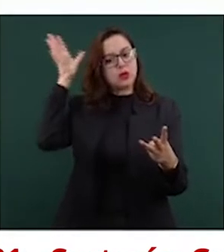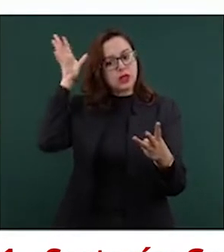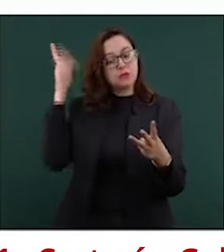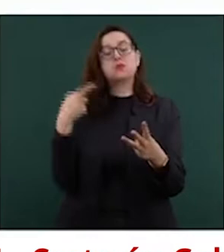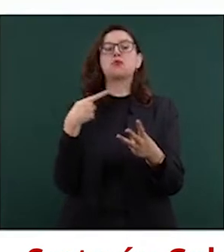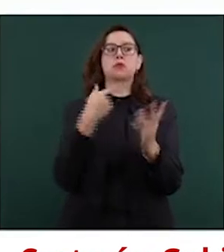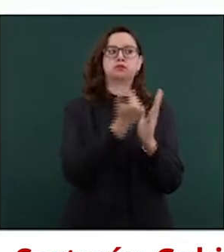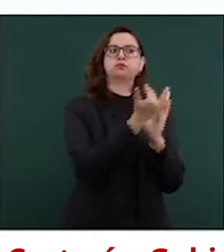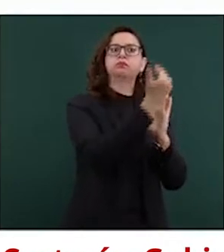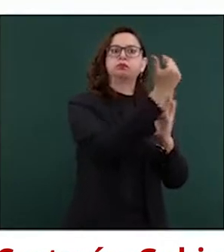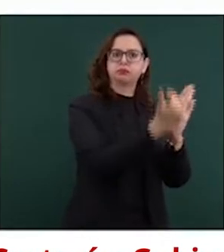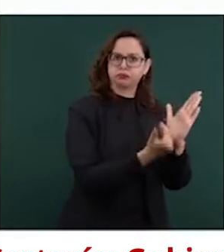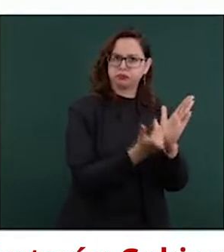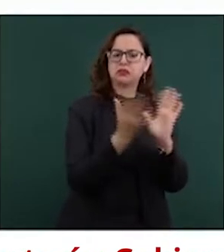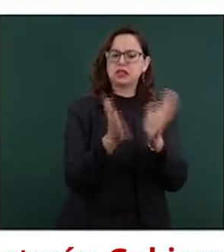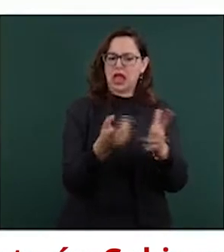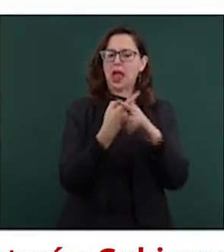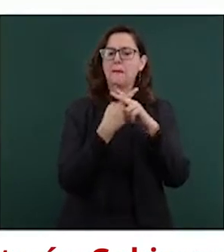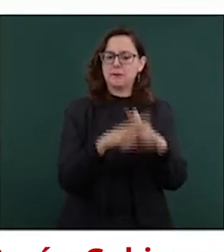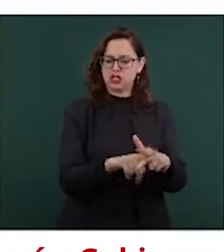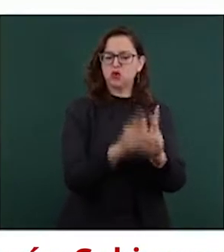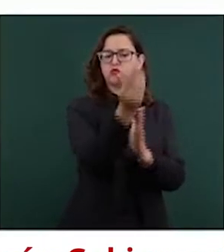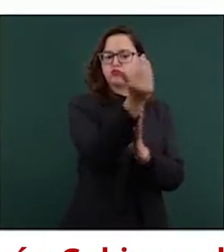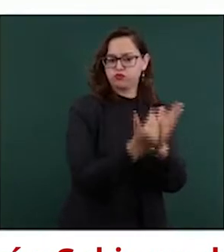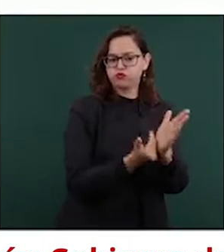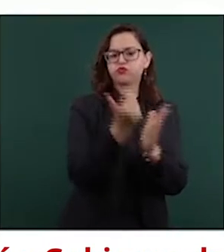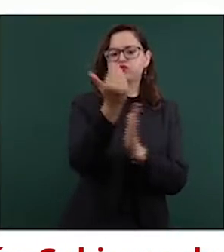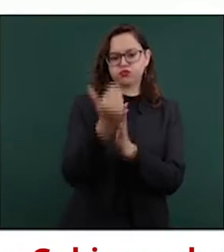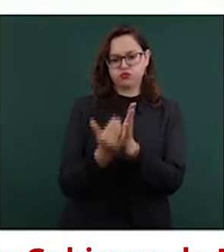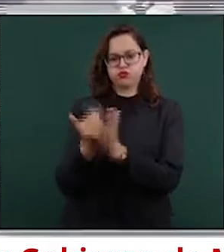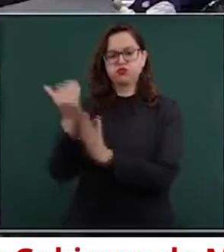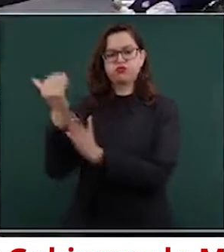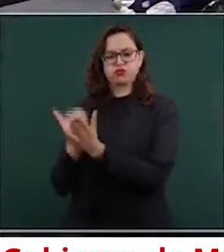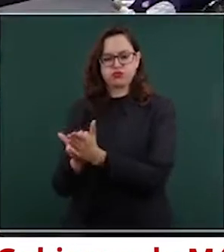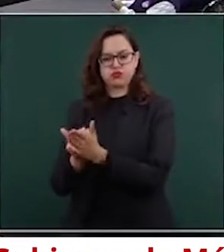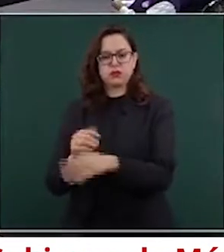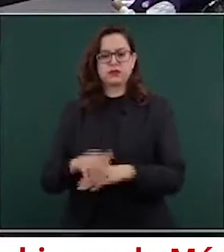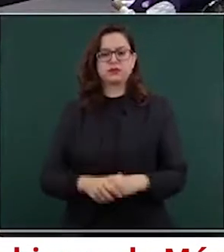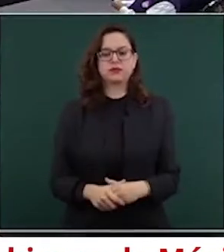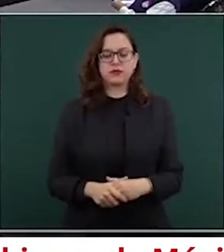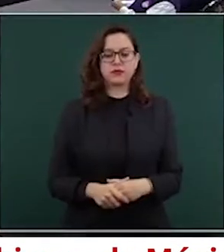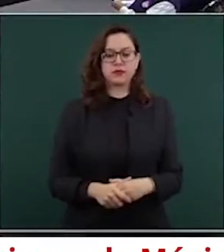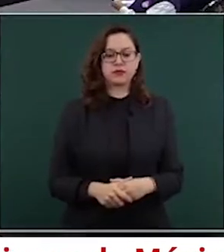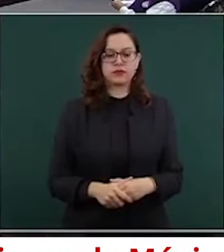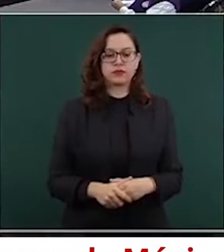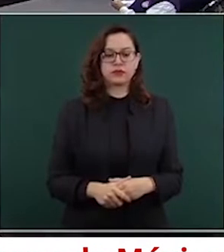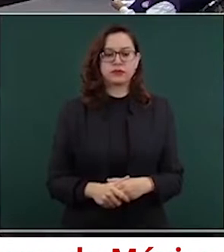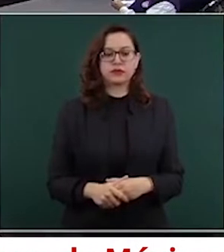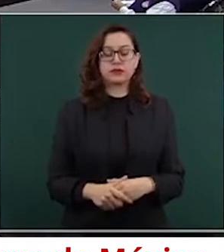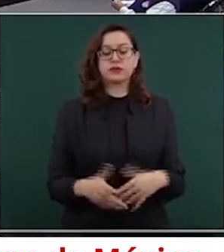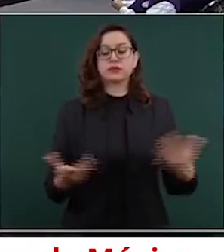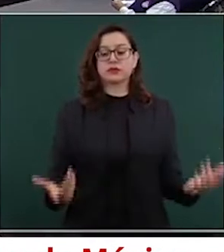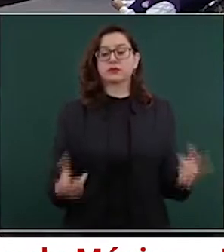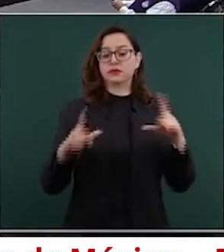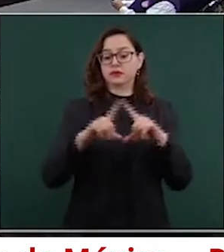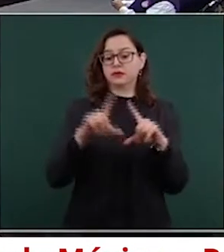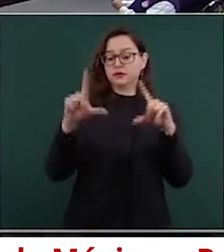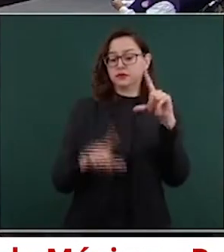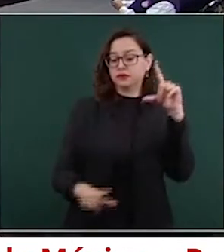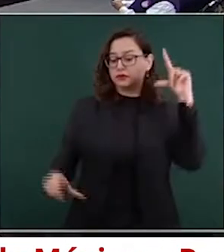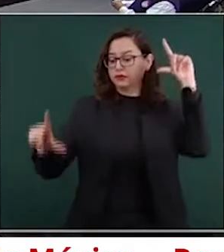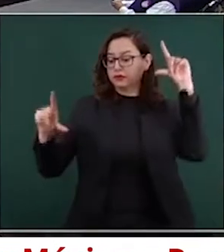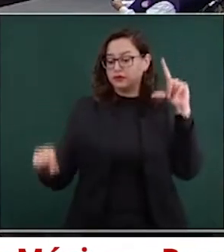también ha tenido su reducción. Adelante. Estos tres municipios están entre los cincuenta municipios de mayor